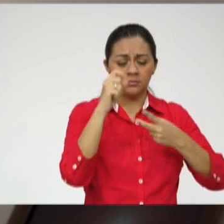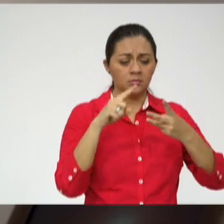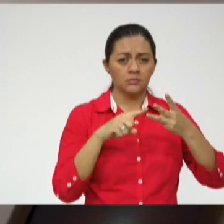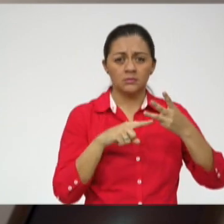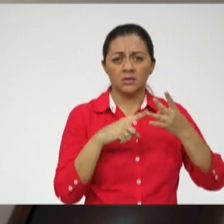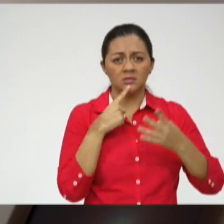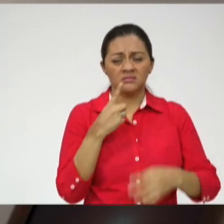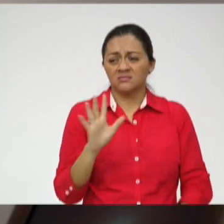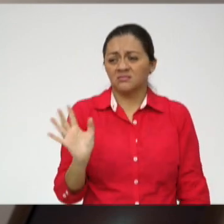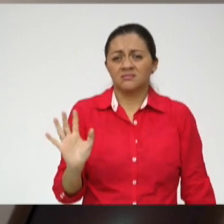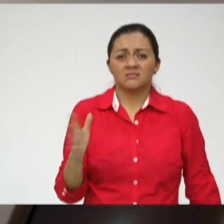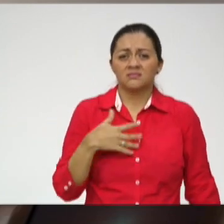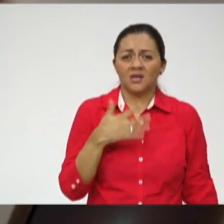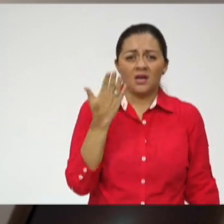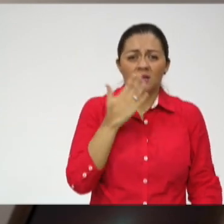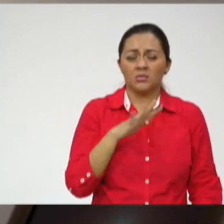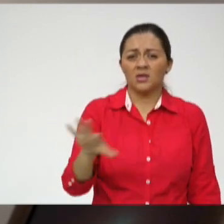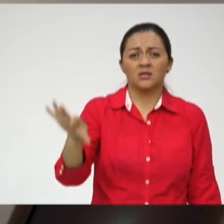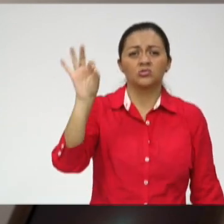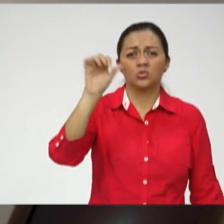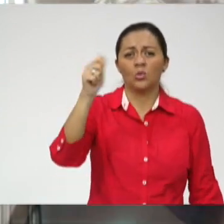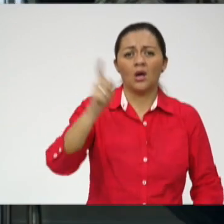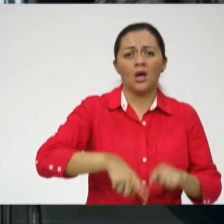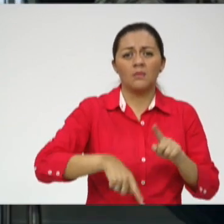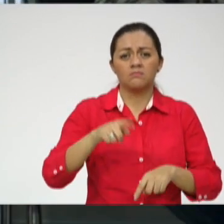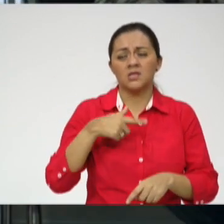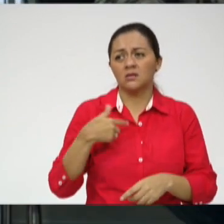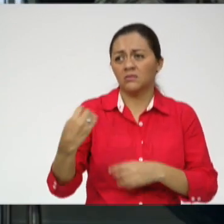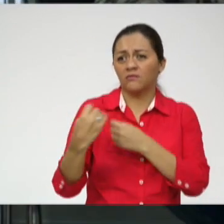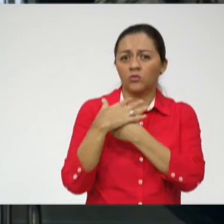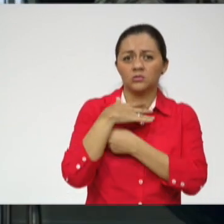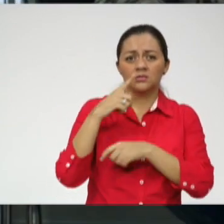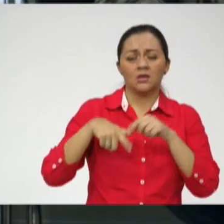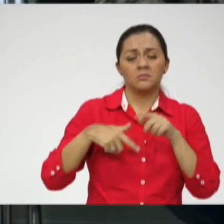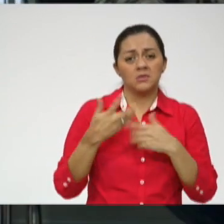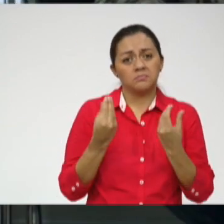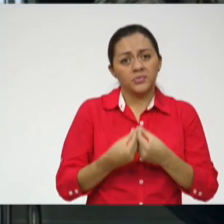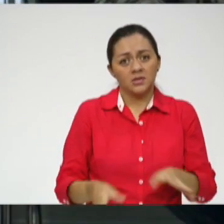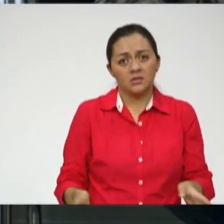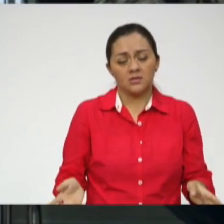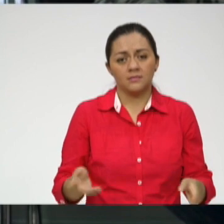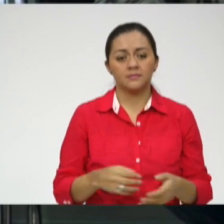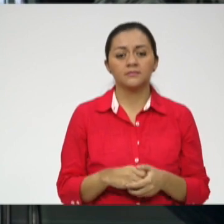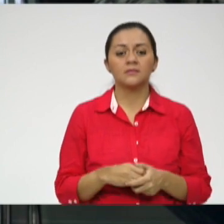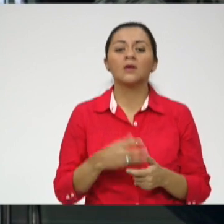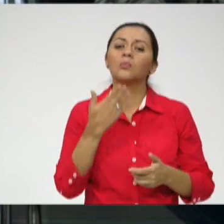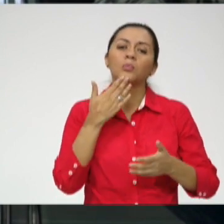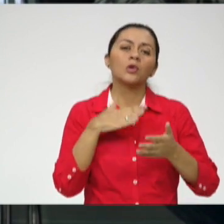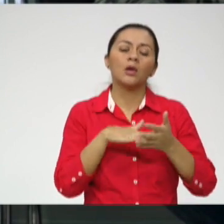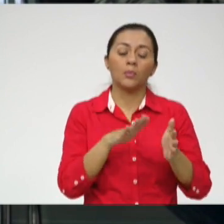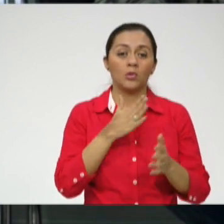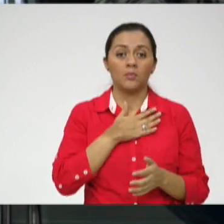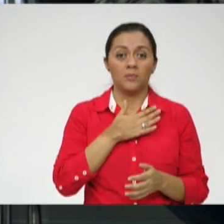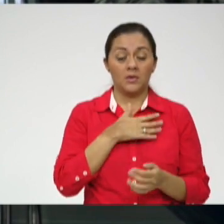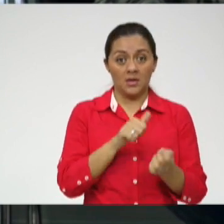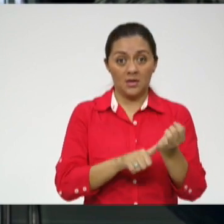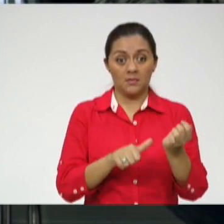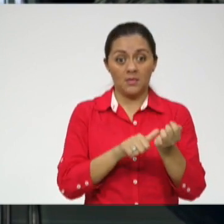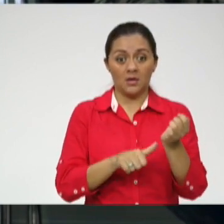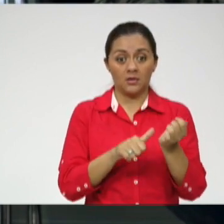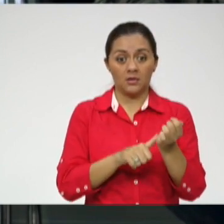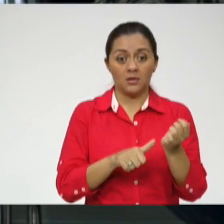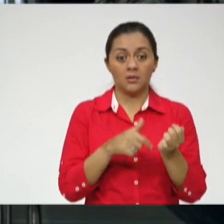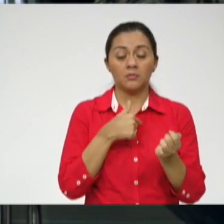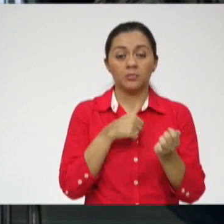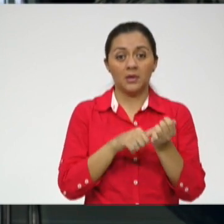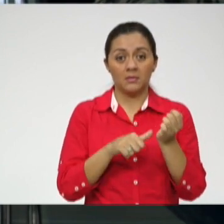ejerció porque no era lo suyo. Escogió por sus amigas. Por ejemplo, mi hermana, mi hermana no se equivocó, pero estaba casi a punto